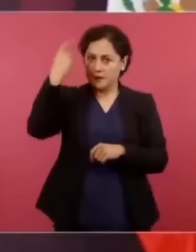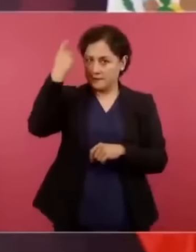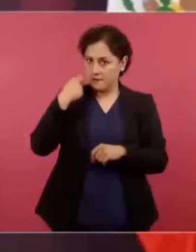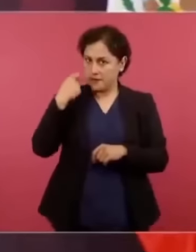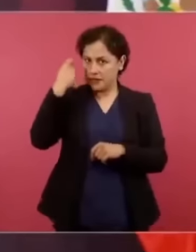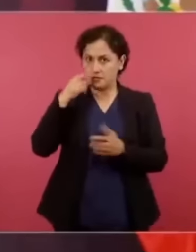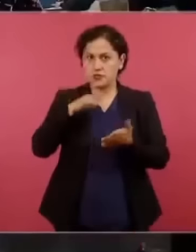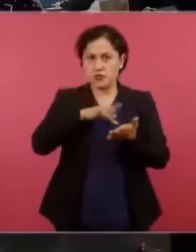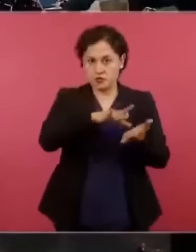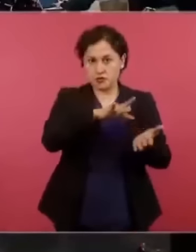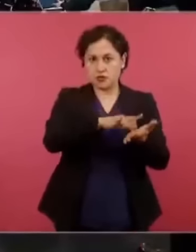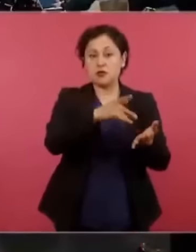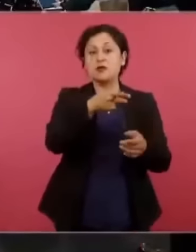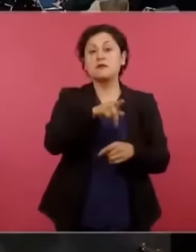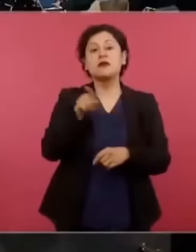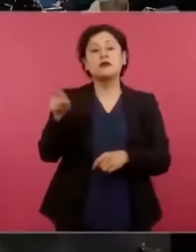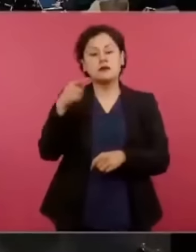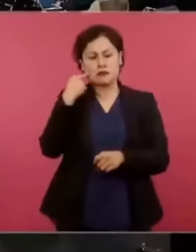permitir la corrupción. No,